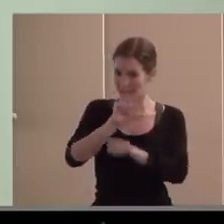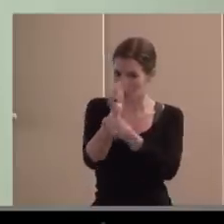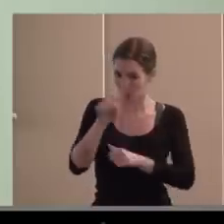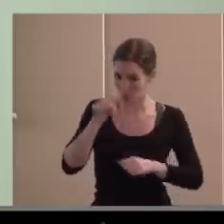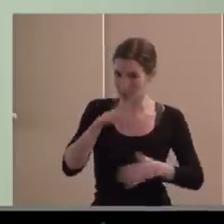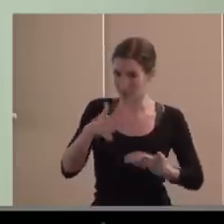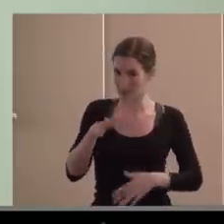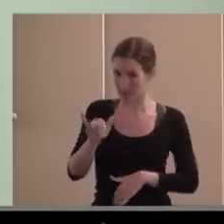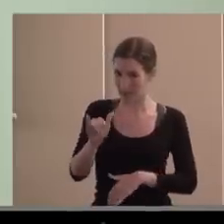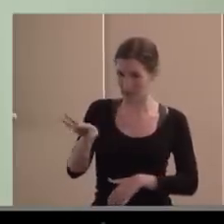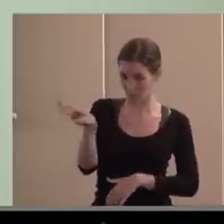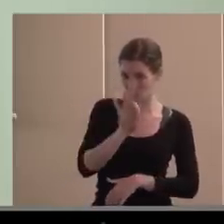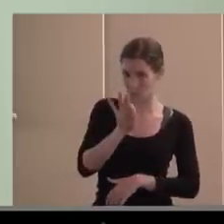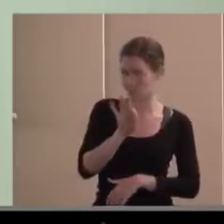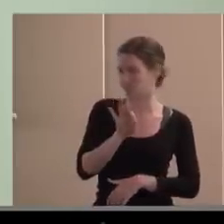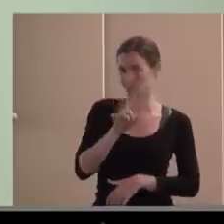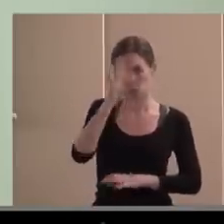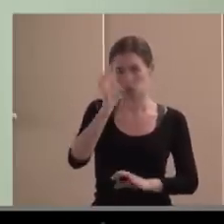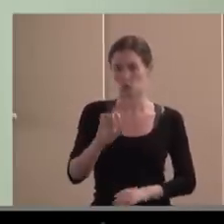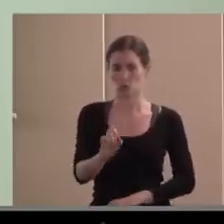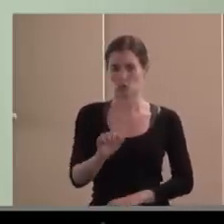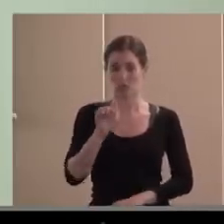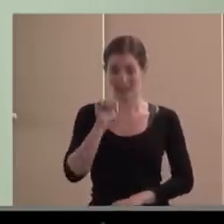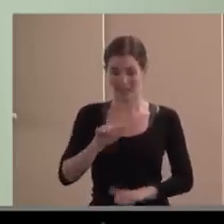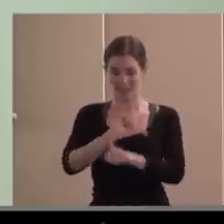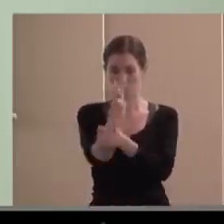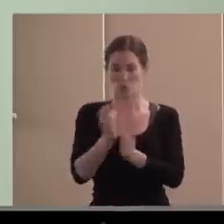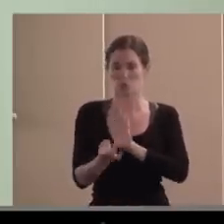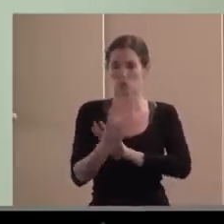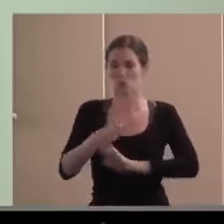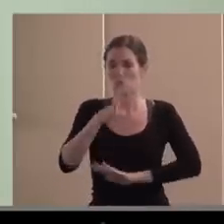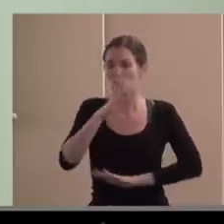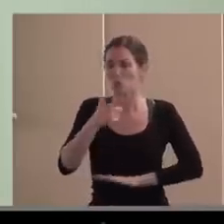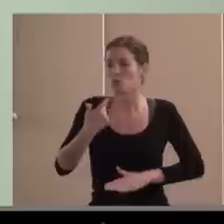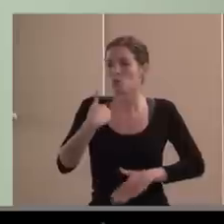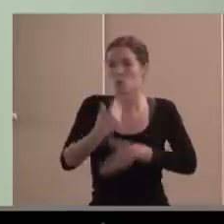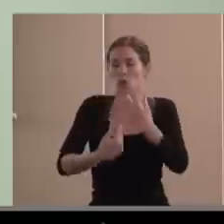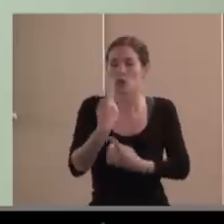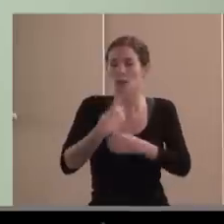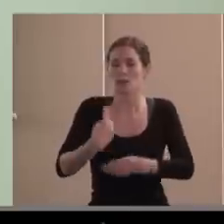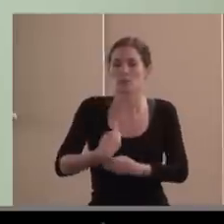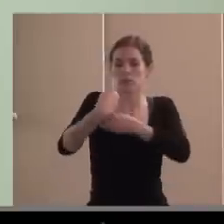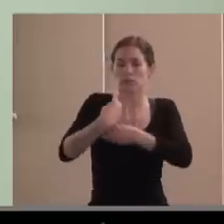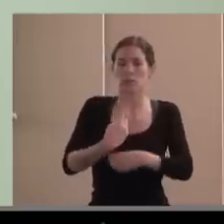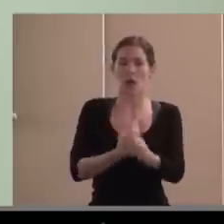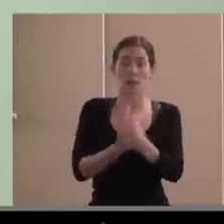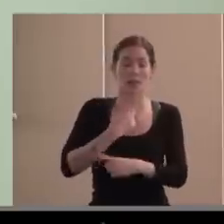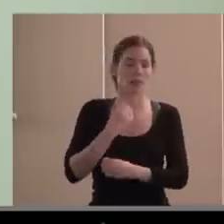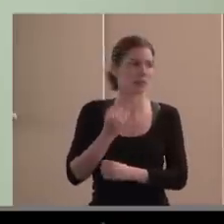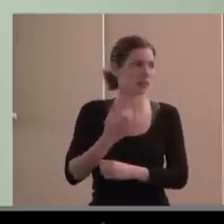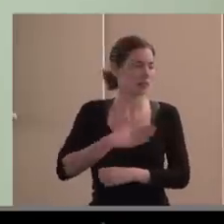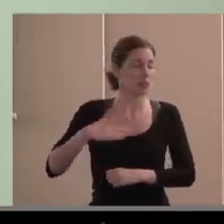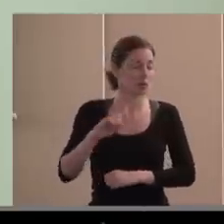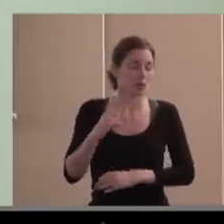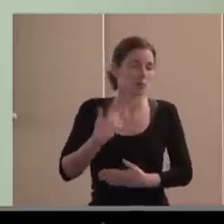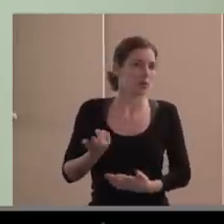es el precipitado, la decantación de muchos procesos, a veces impuestos, a veces no queridos, de circunstancias que